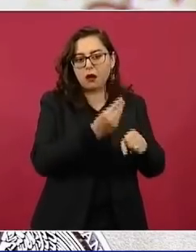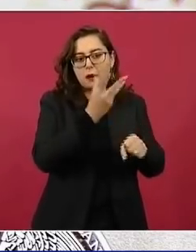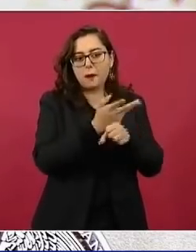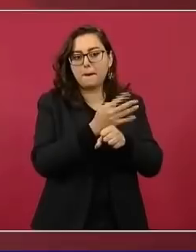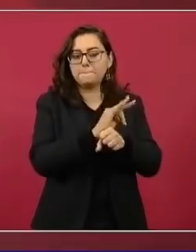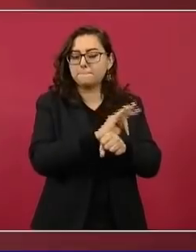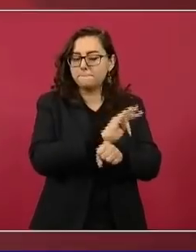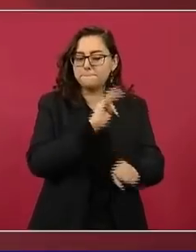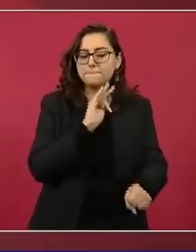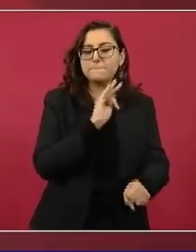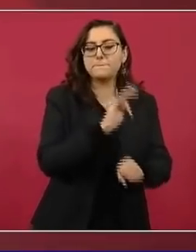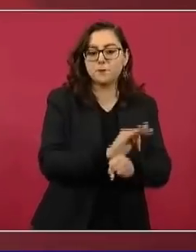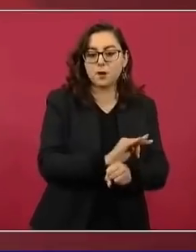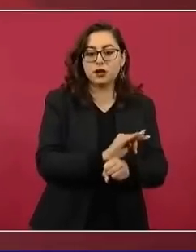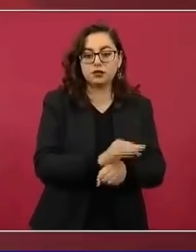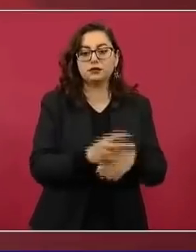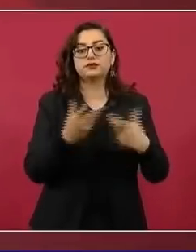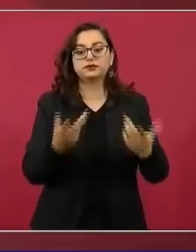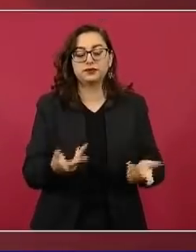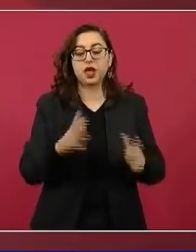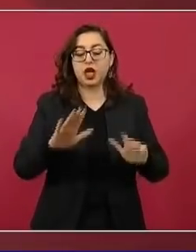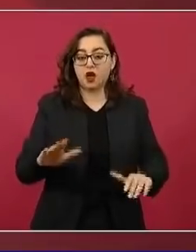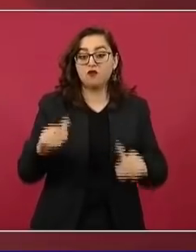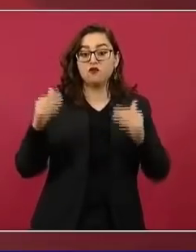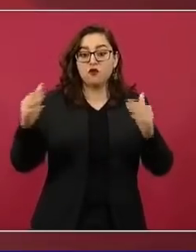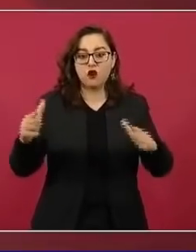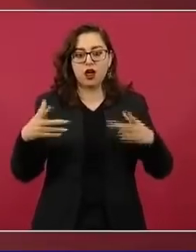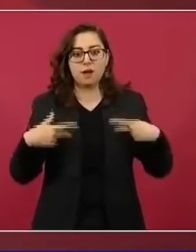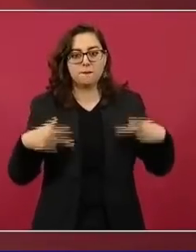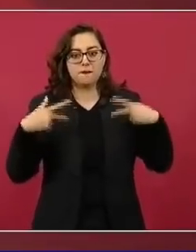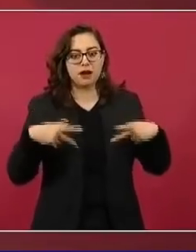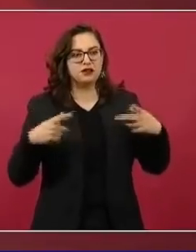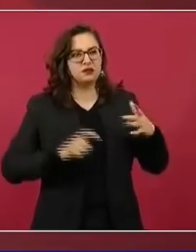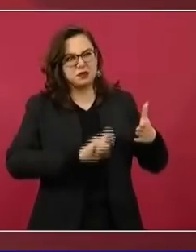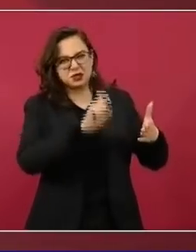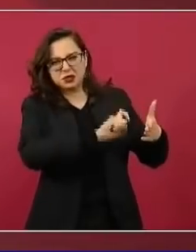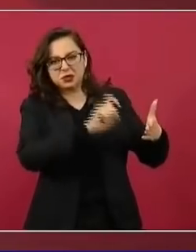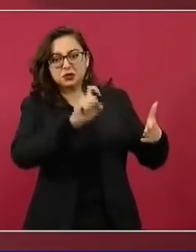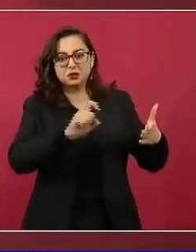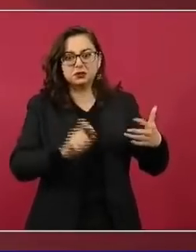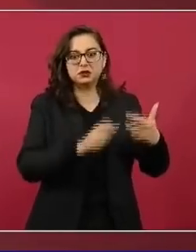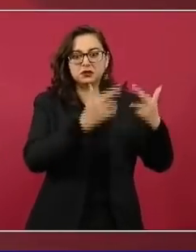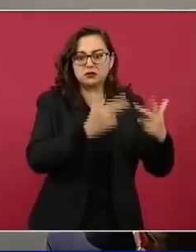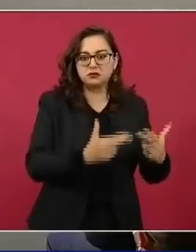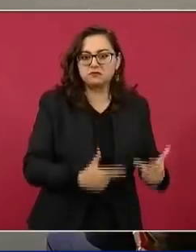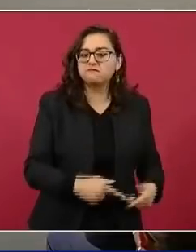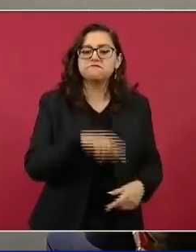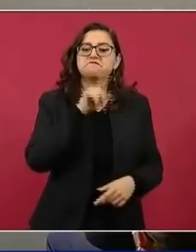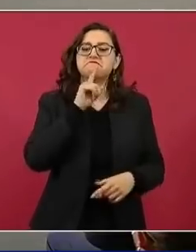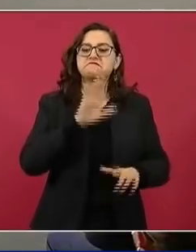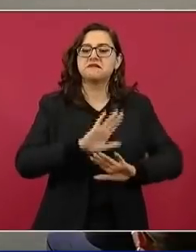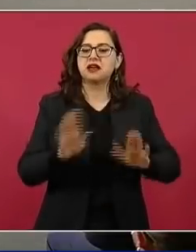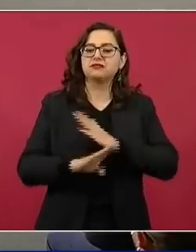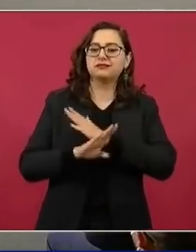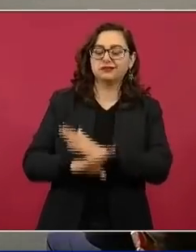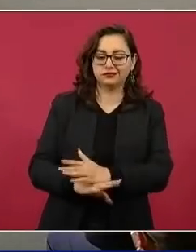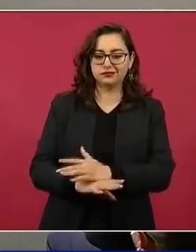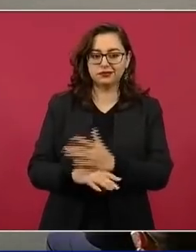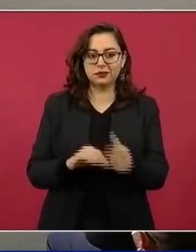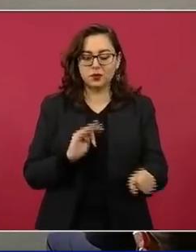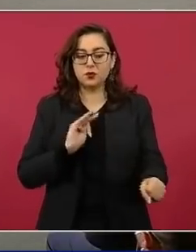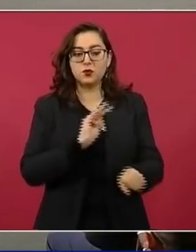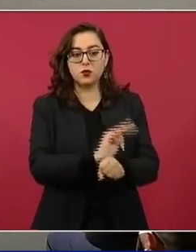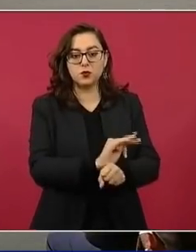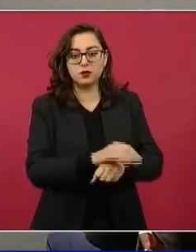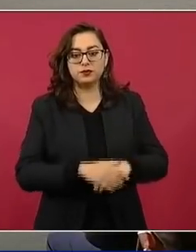protegerla de los grafitis que dañan los edificios y monumentos históricos. Aquí en la pantalla podemos